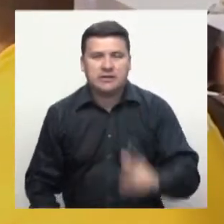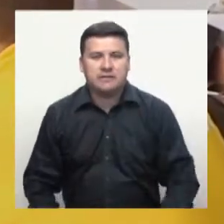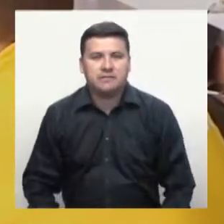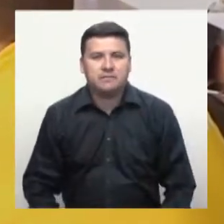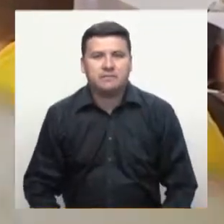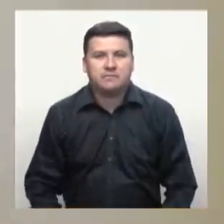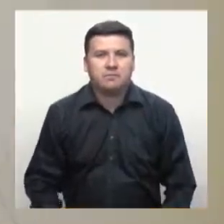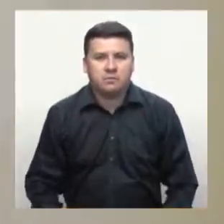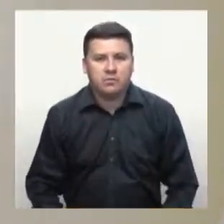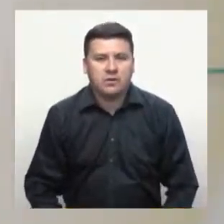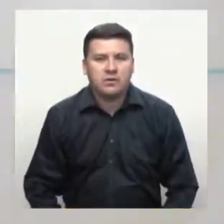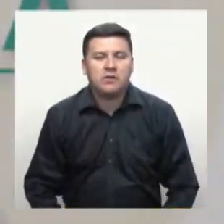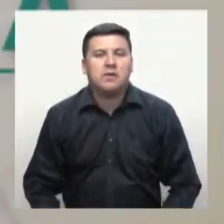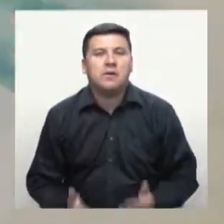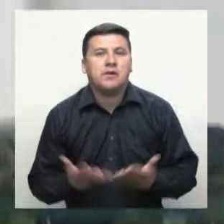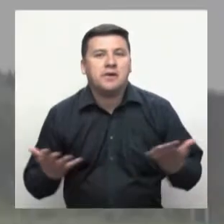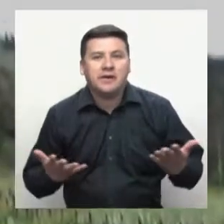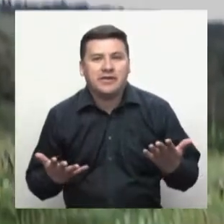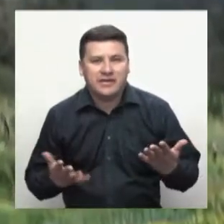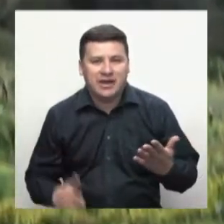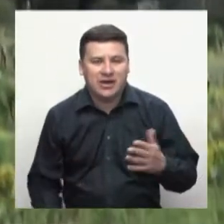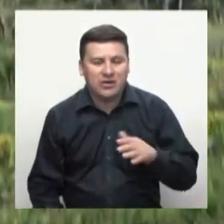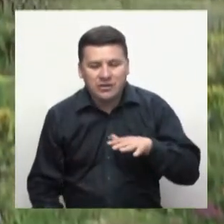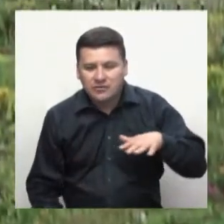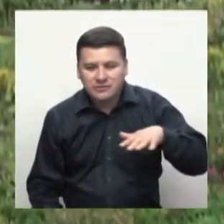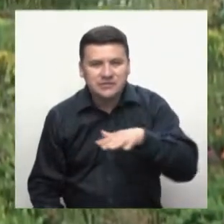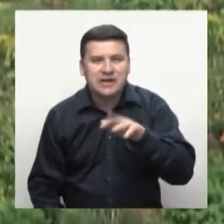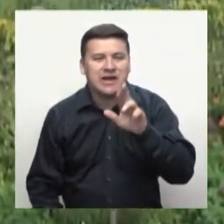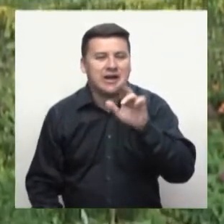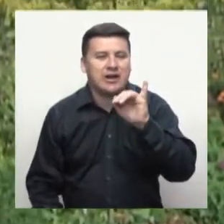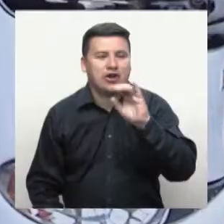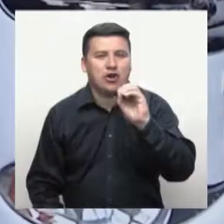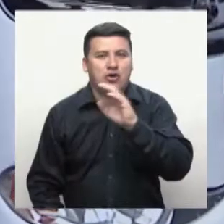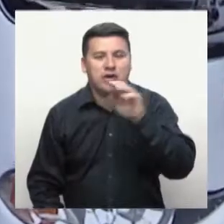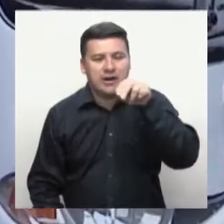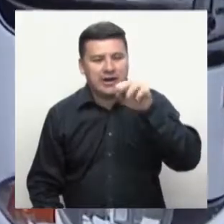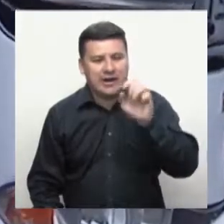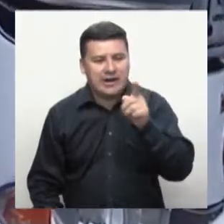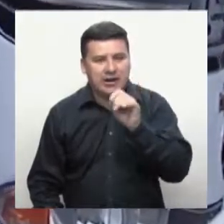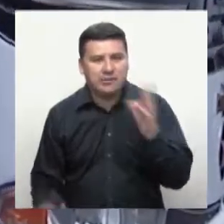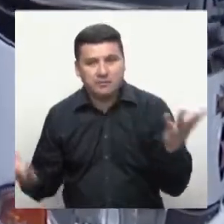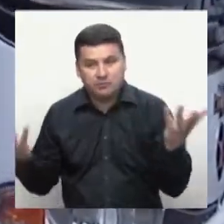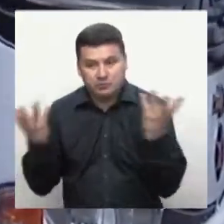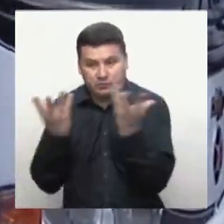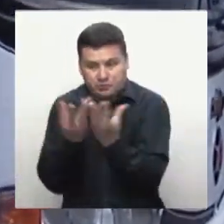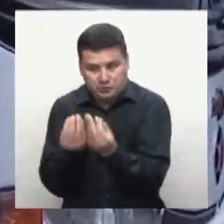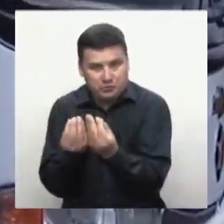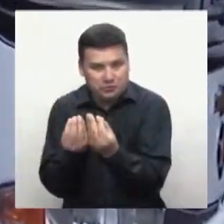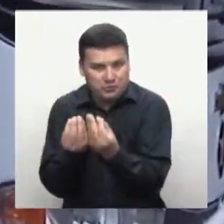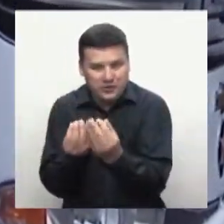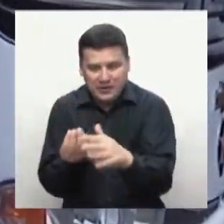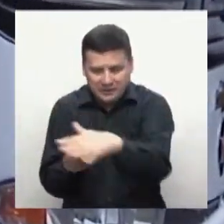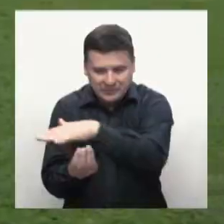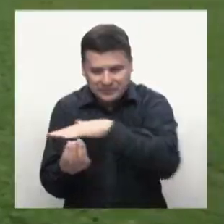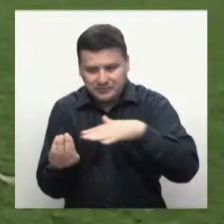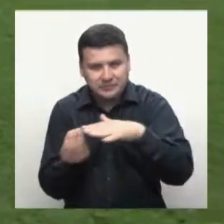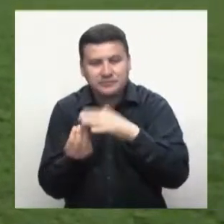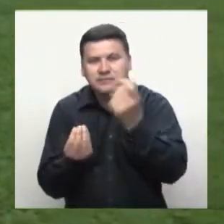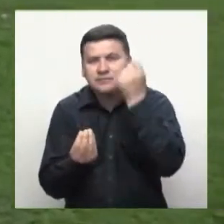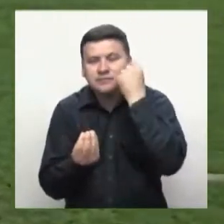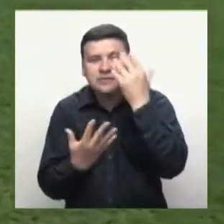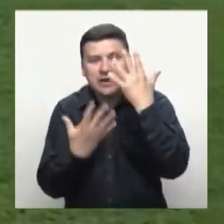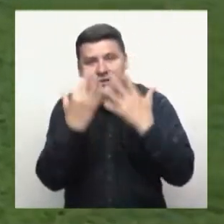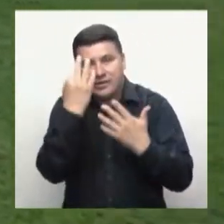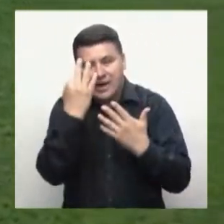liderazgo. En el municipio de Río Negro, del Oriente Antioqueño, se reunieron el grupo de aprendices representantes